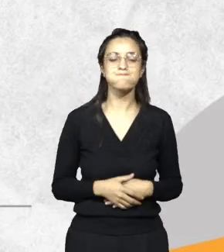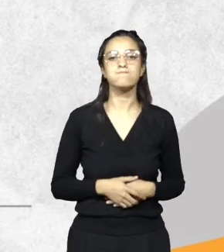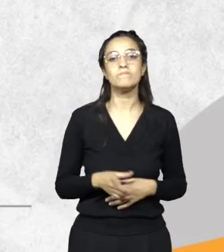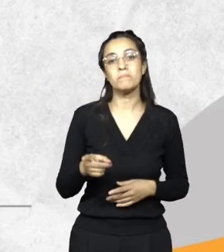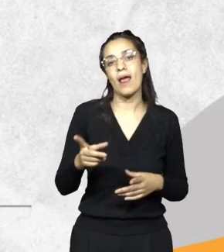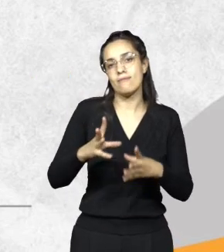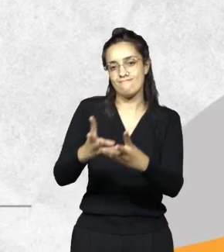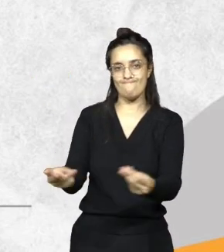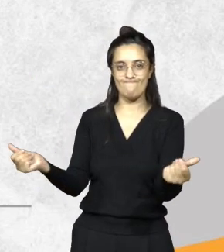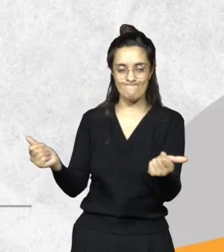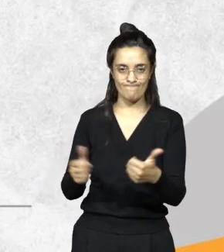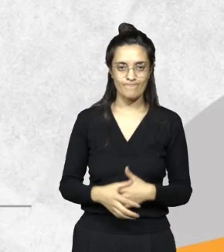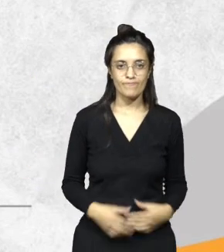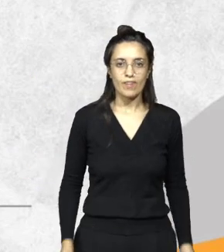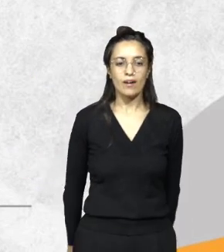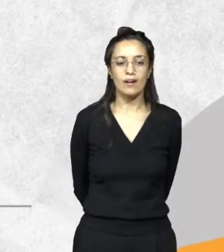Policía Ambiental.